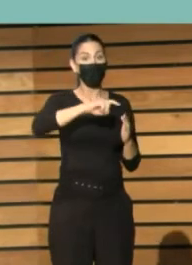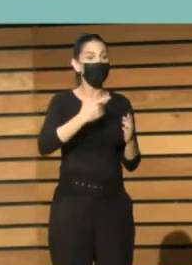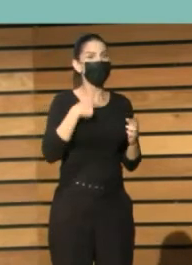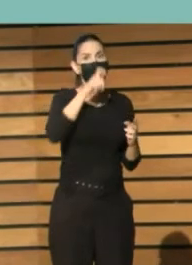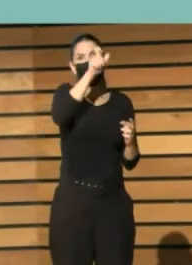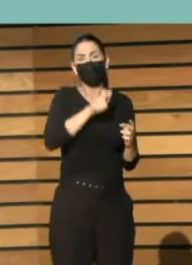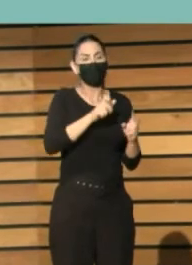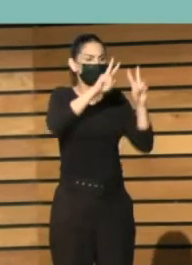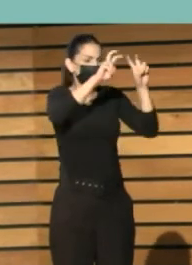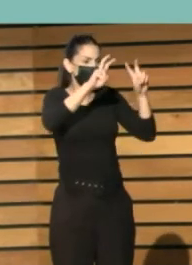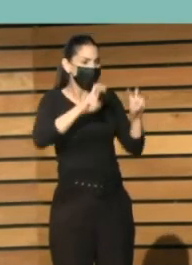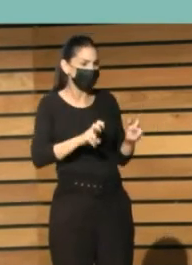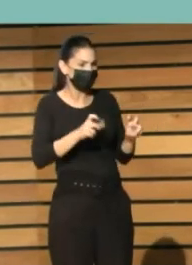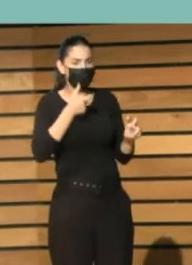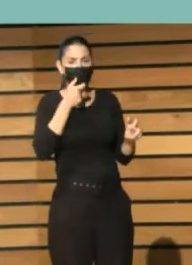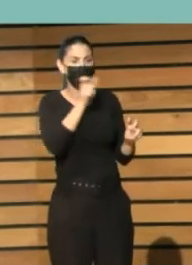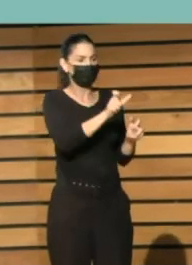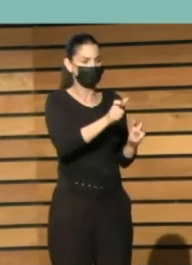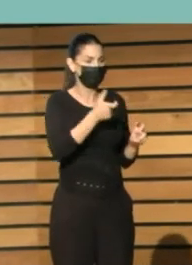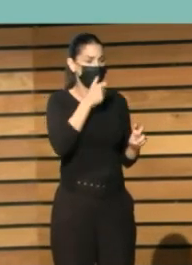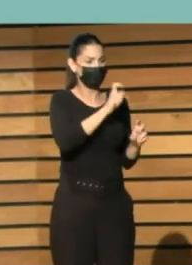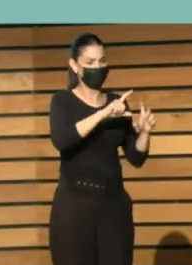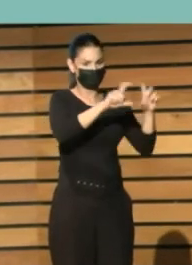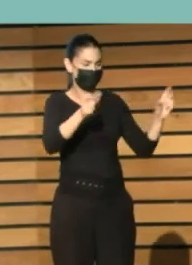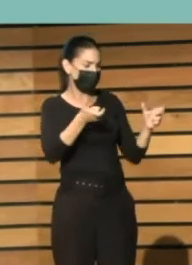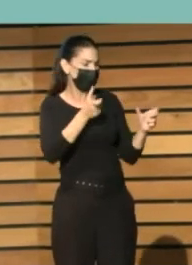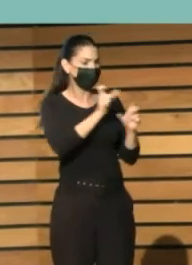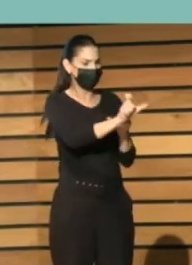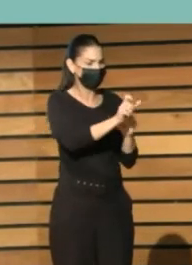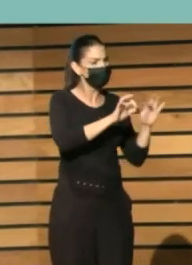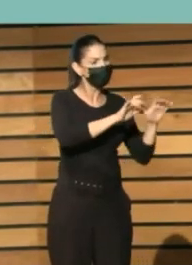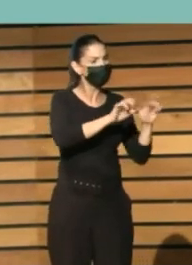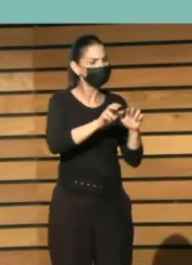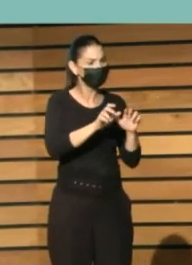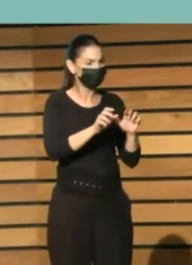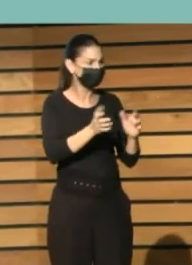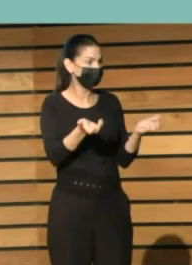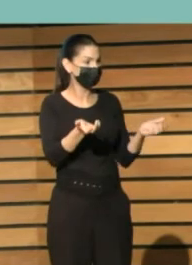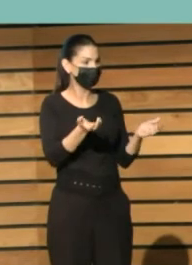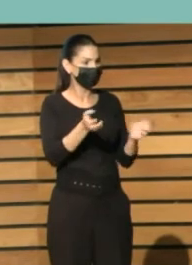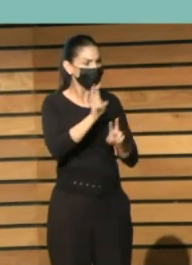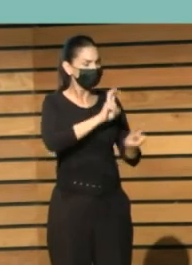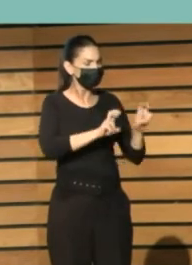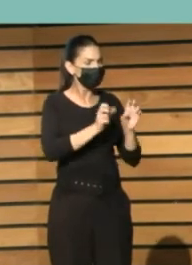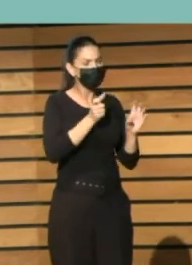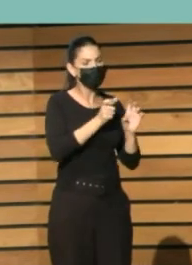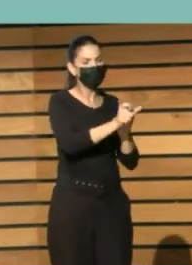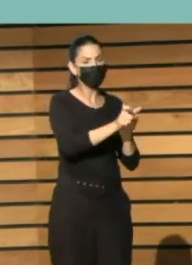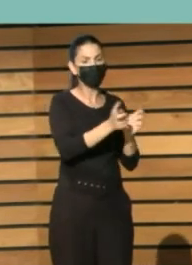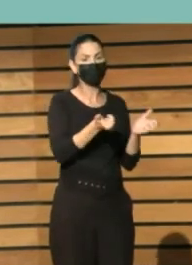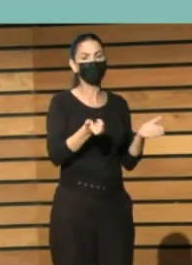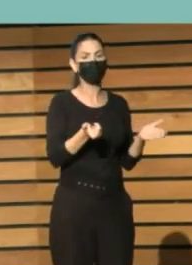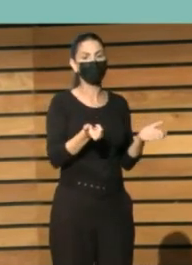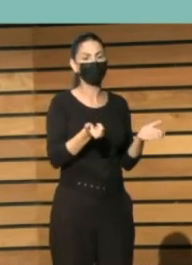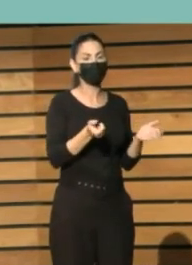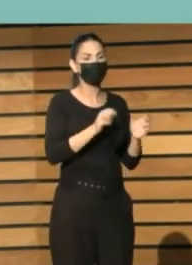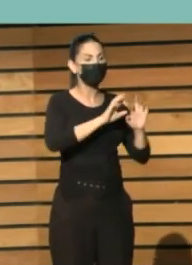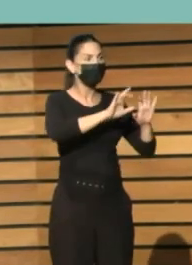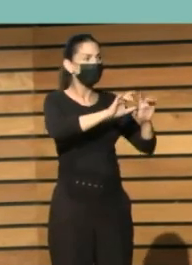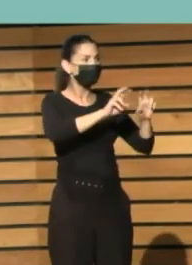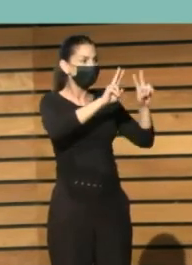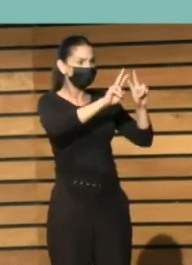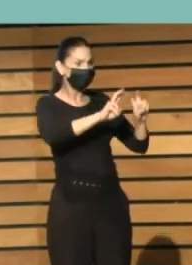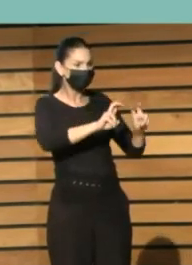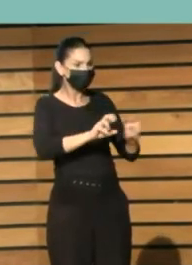una palabra, un grupo de palabras en el buscador de la biblioteca digital y esa búsqueda se